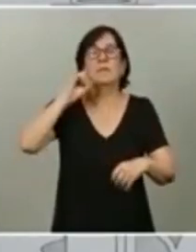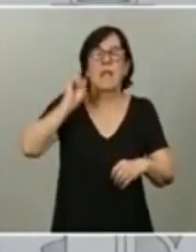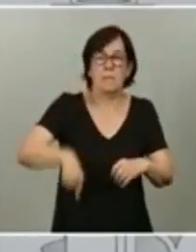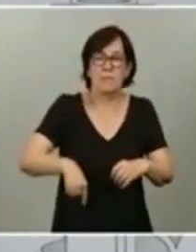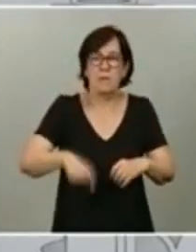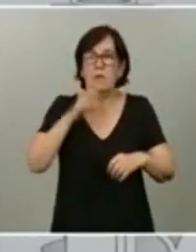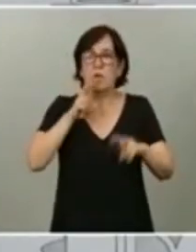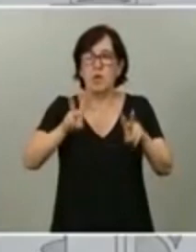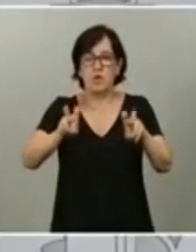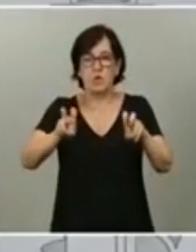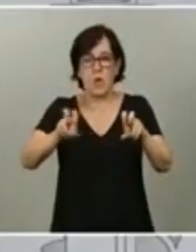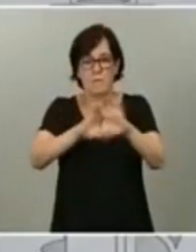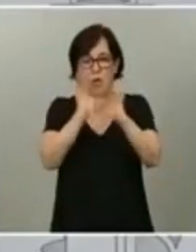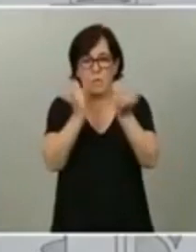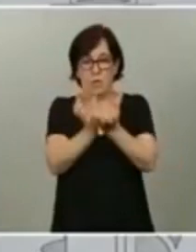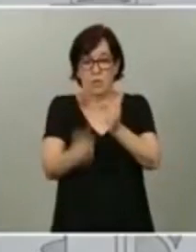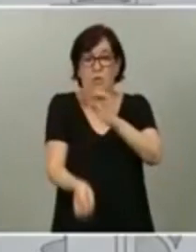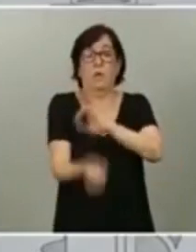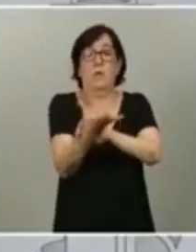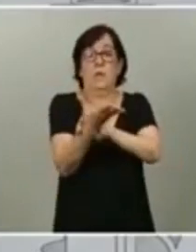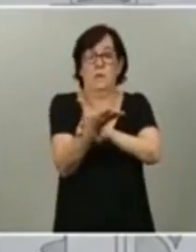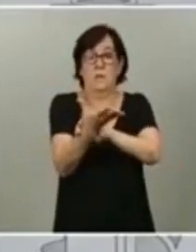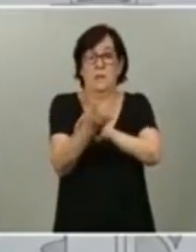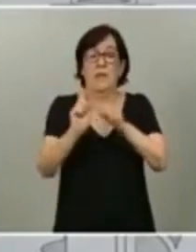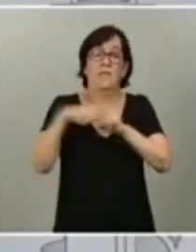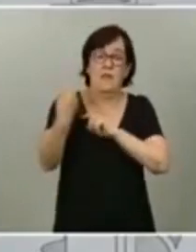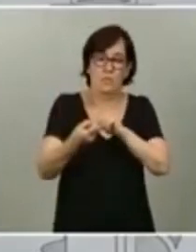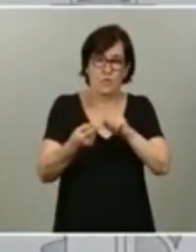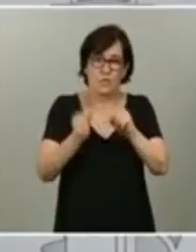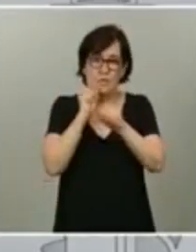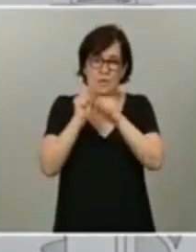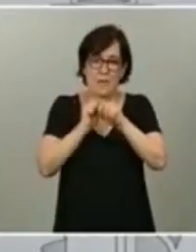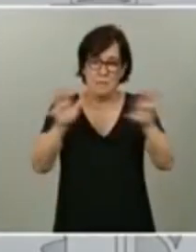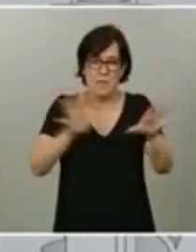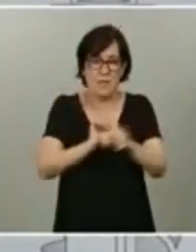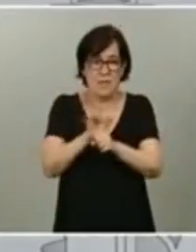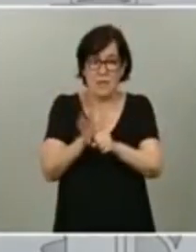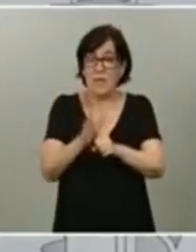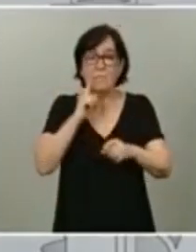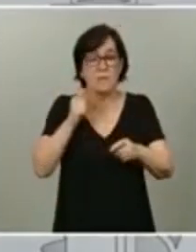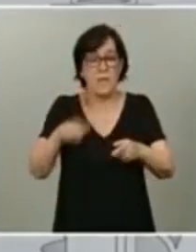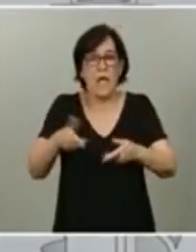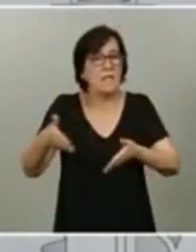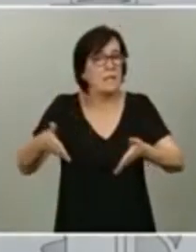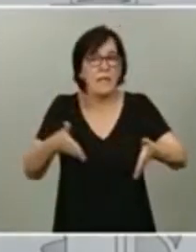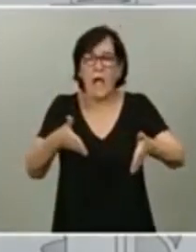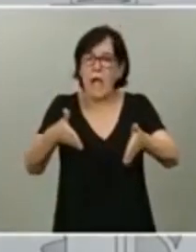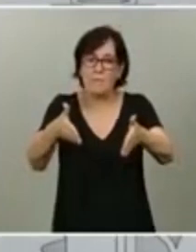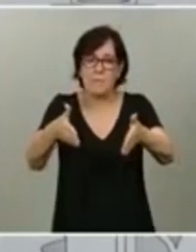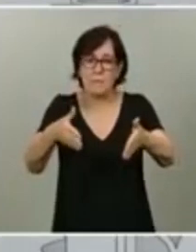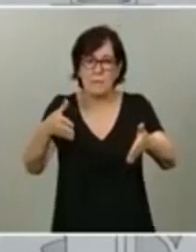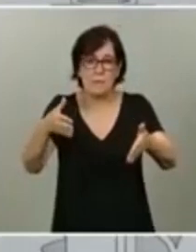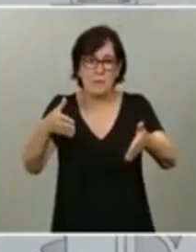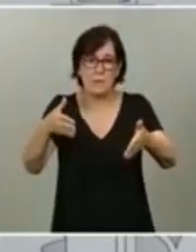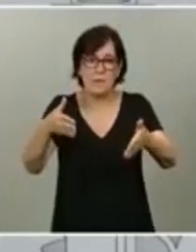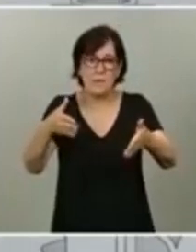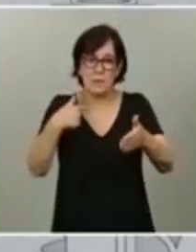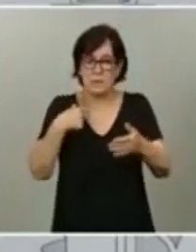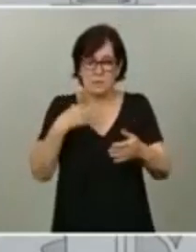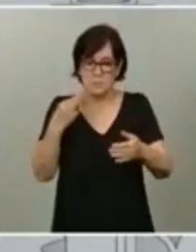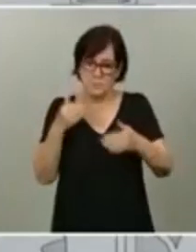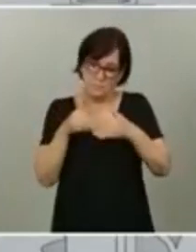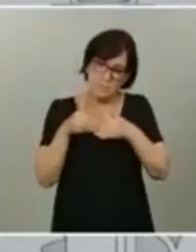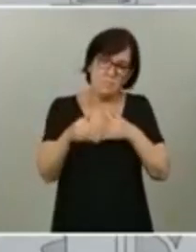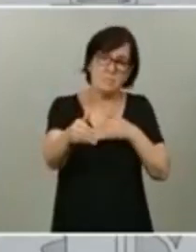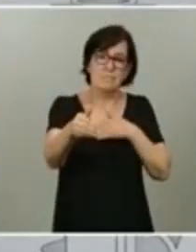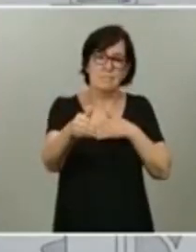mundo que ha surgido después de la pandemia del COVID. Este es el camino que tenemos ante nosotros. También